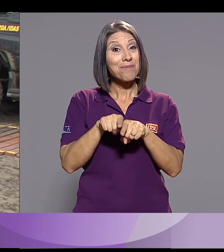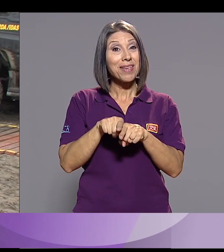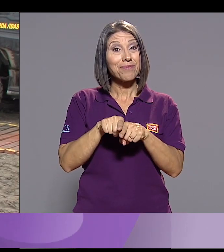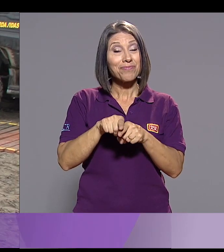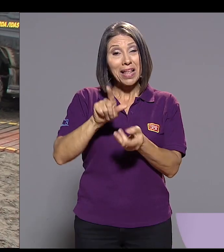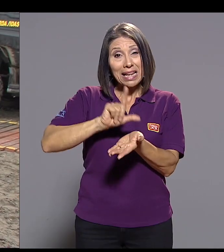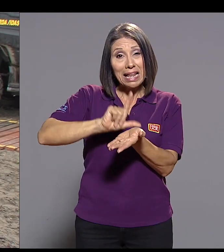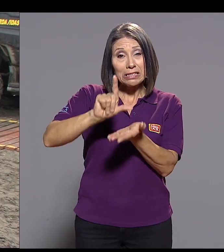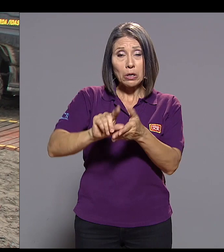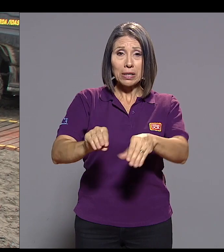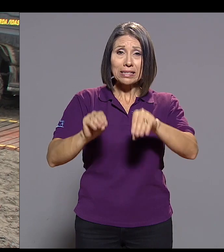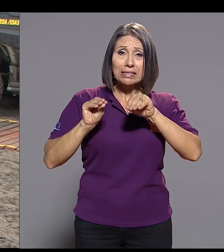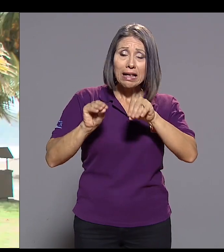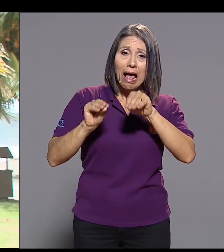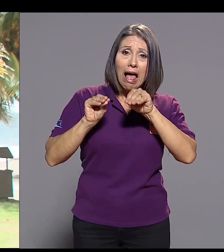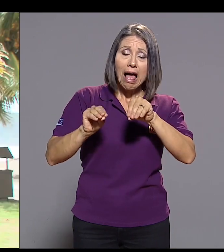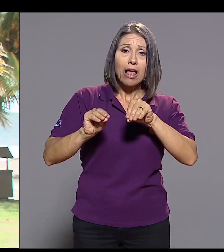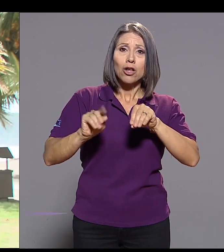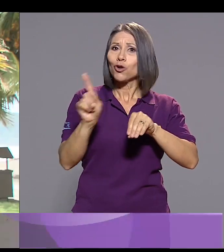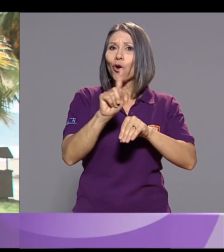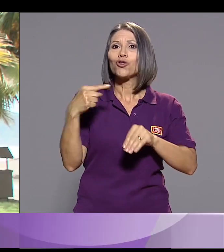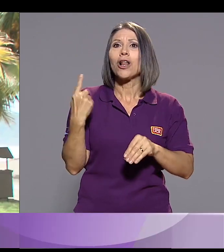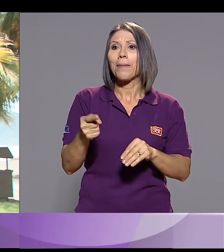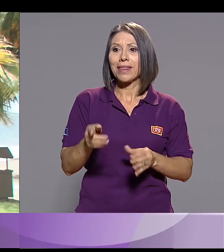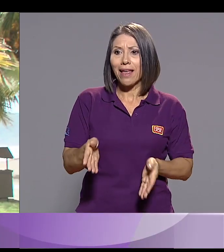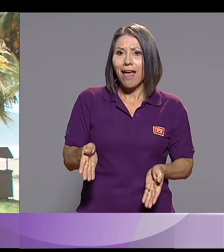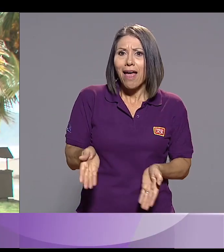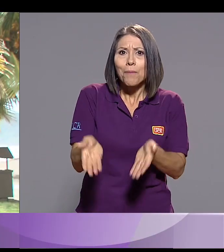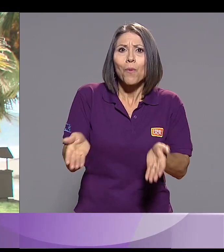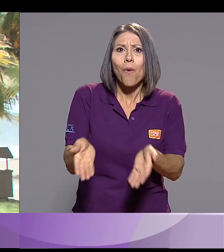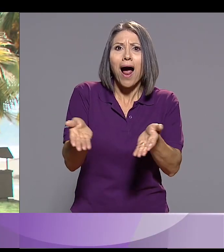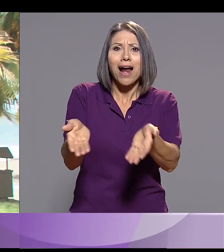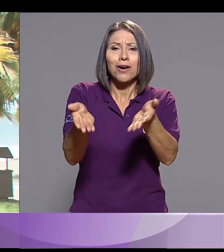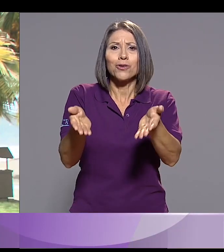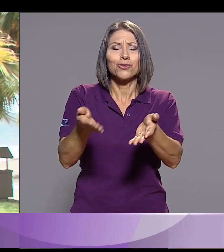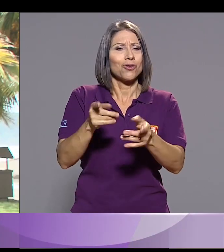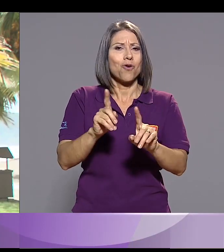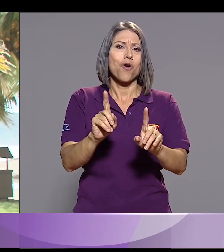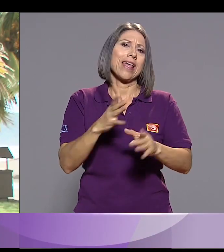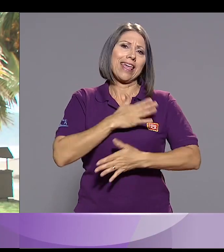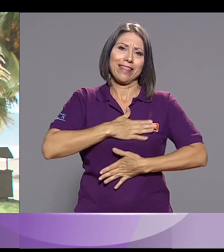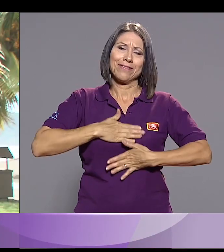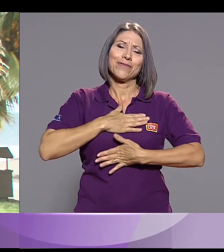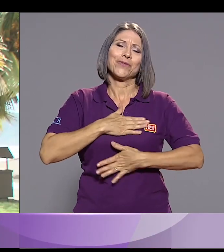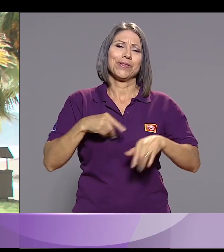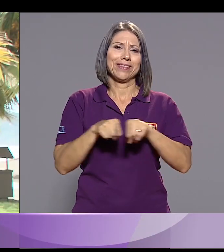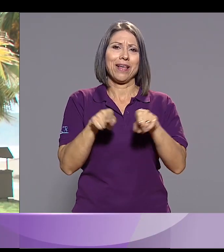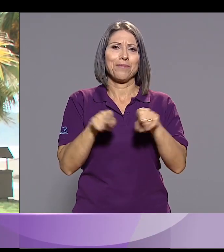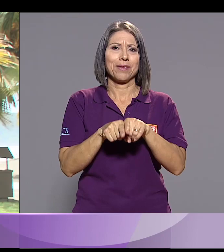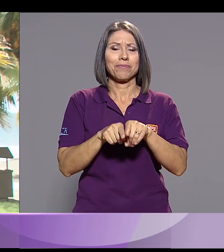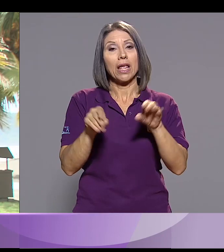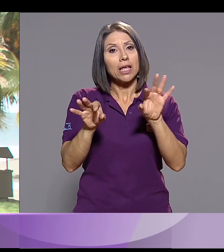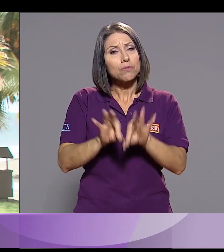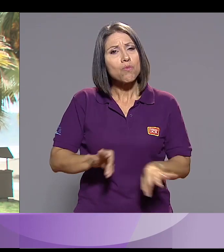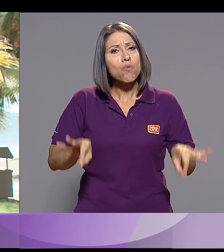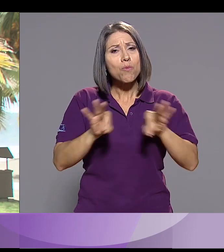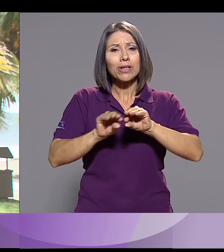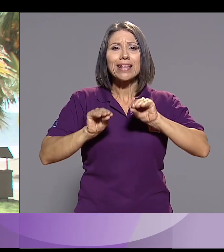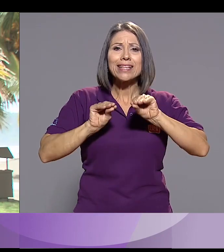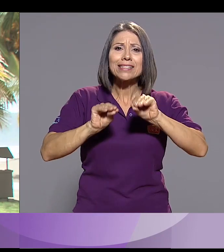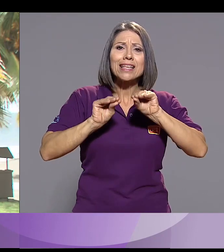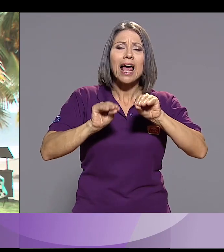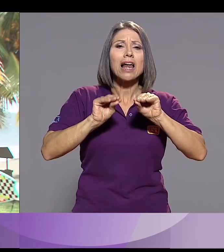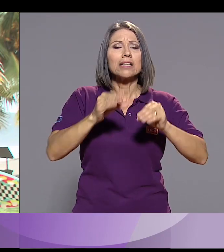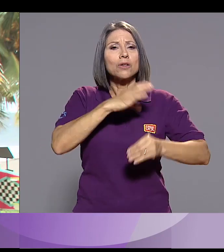que con Dios todo es posible. Y también las lecciones de Surf, no es solo empujarlos y que